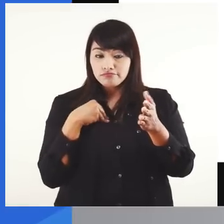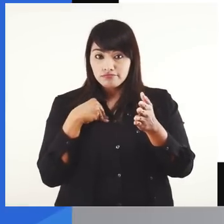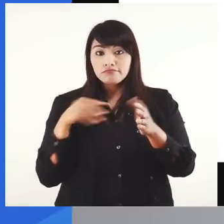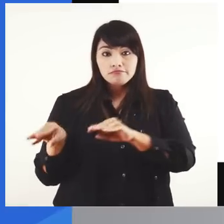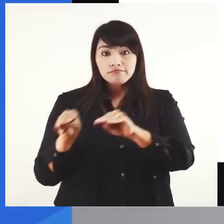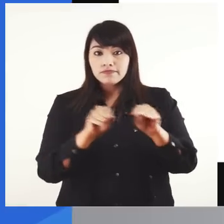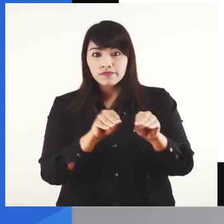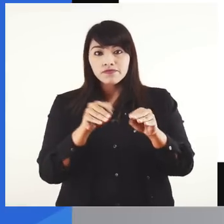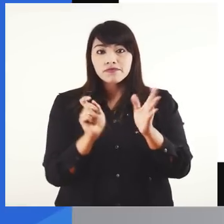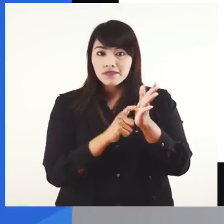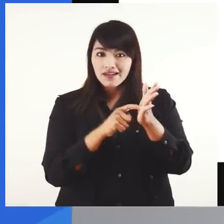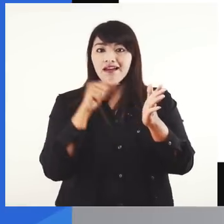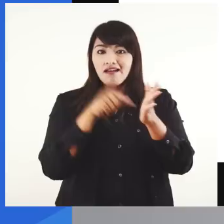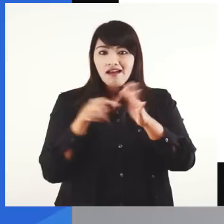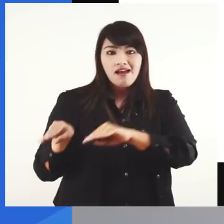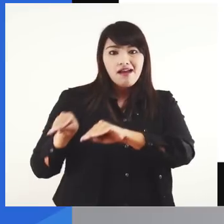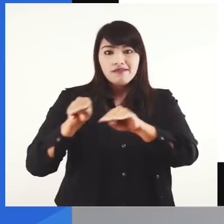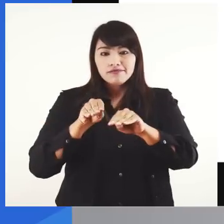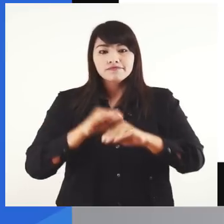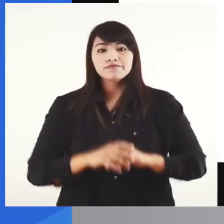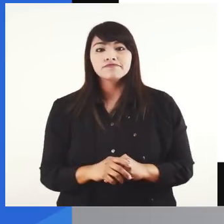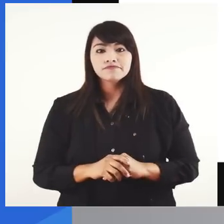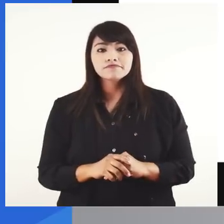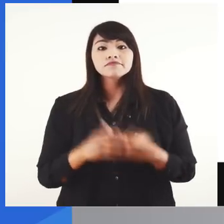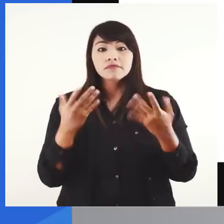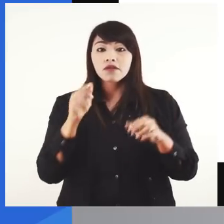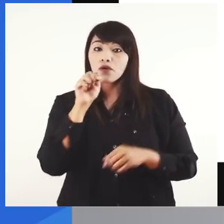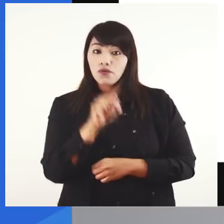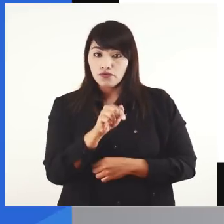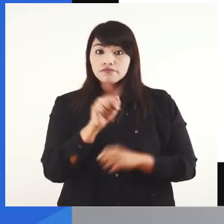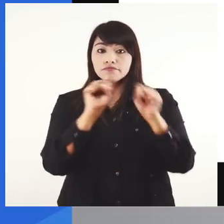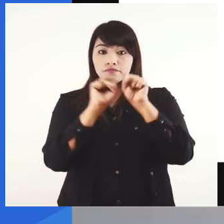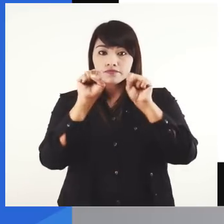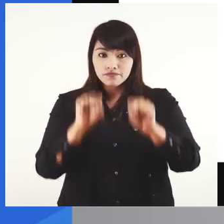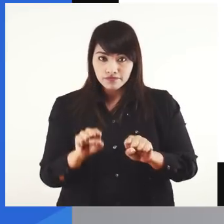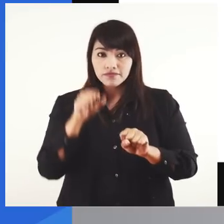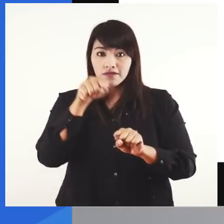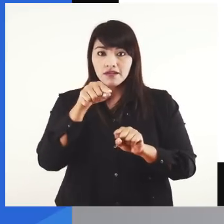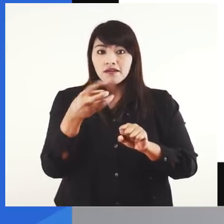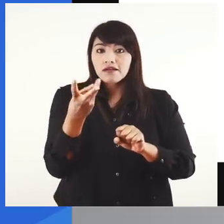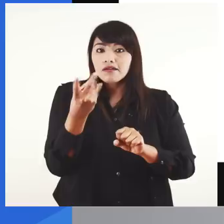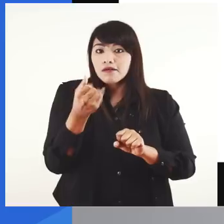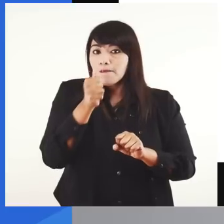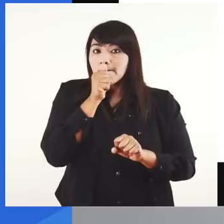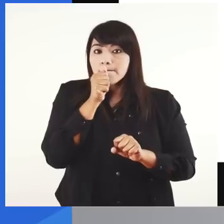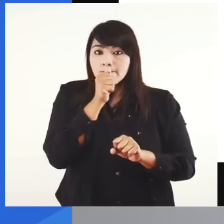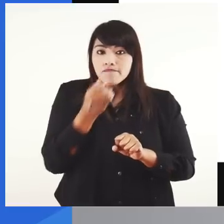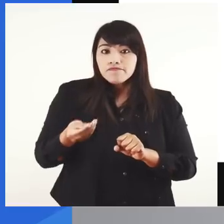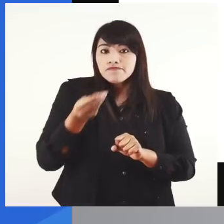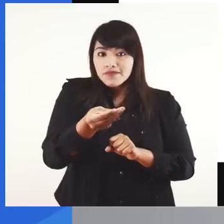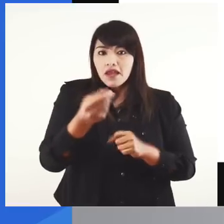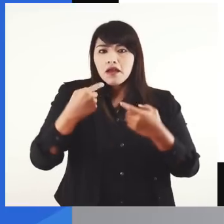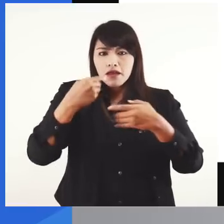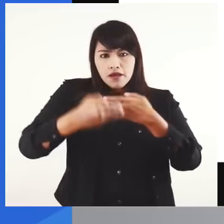condición que se establece y presiona el botón Aplicar. En este momento, el sistema te dará un código con el cual